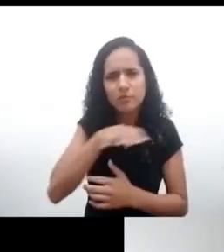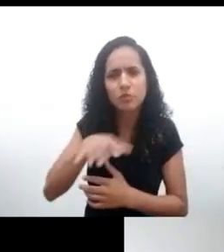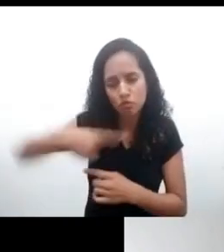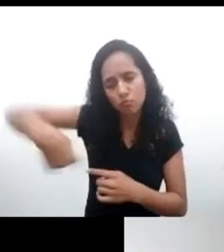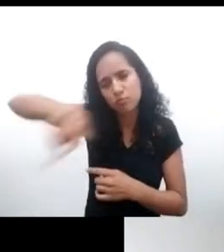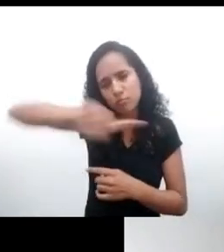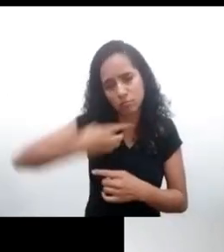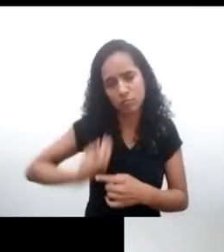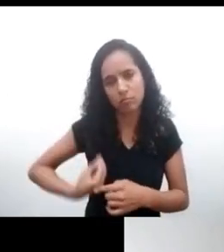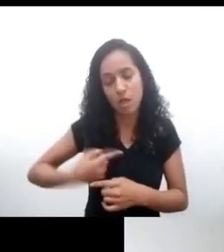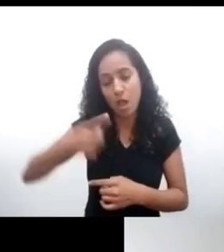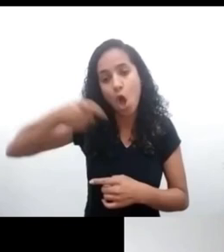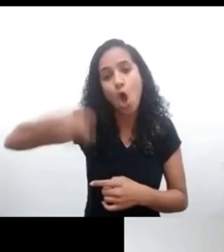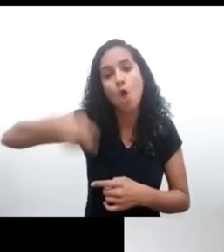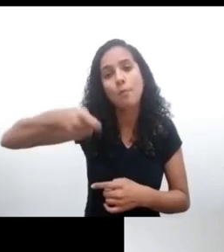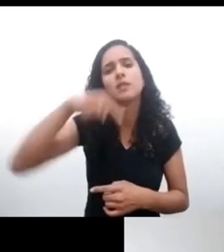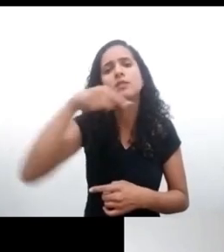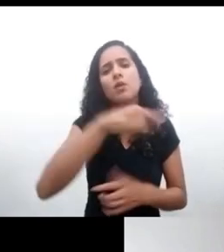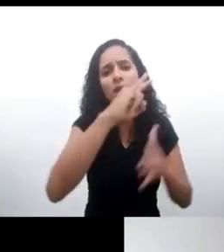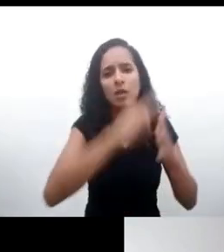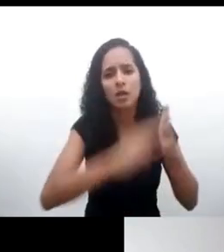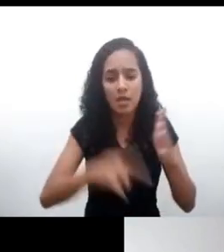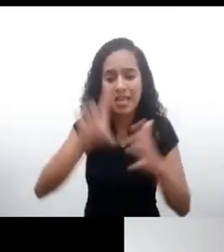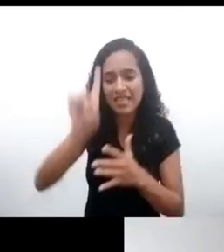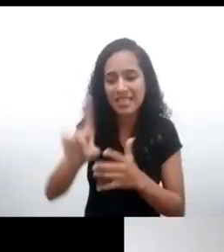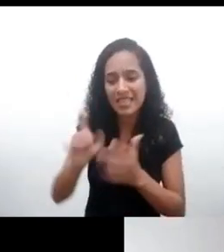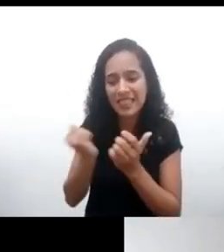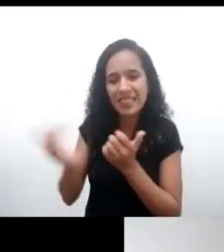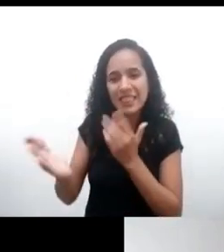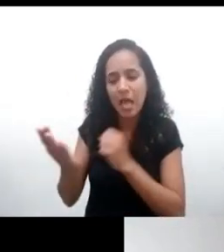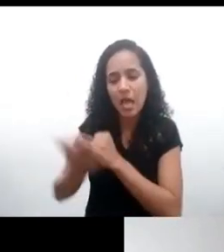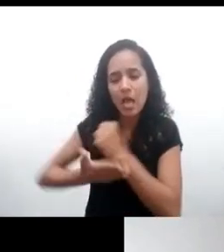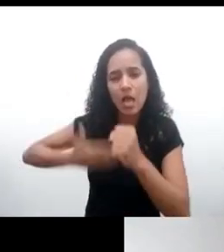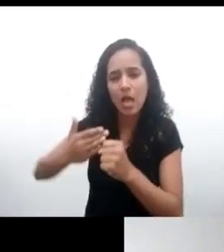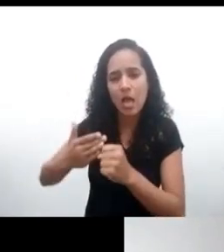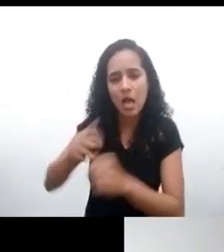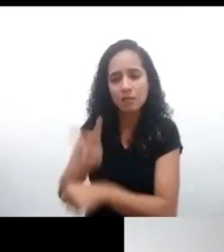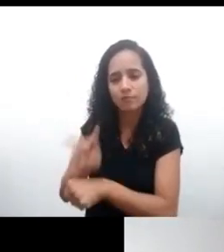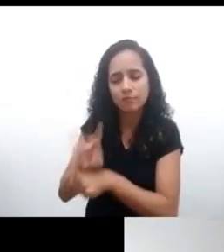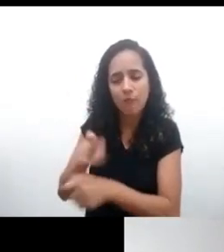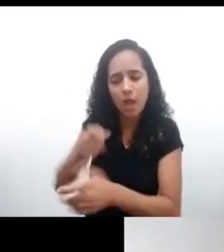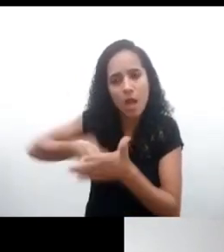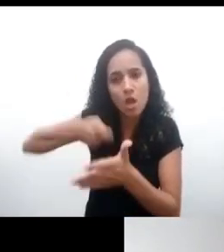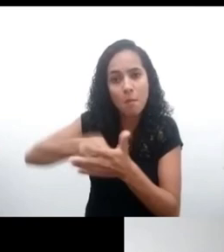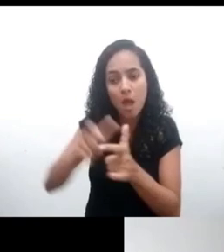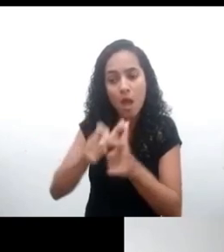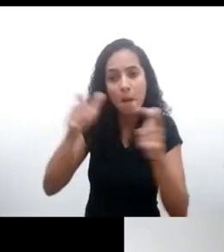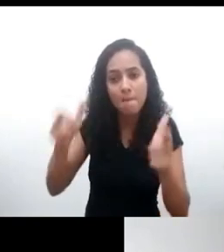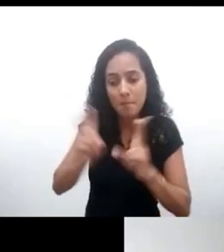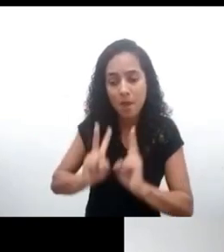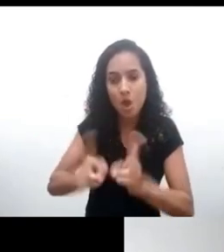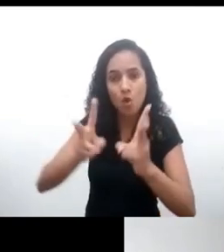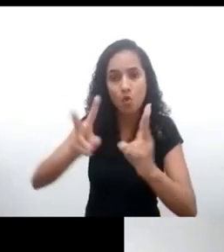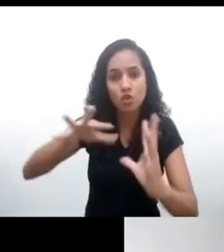sectores en los que participamos. Esta obligación de implementar los derechos fundamentales y ampliar esta lucha por los derechos